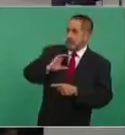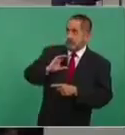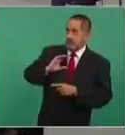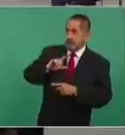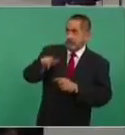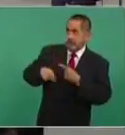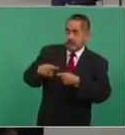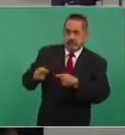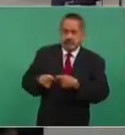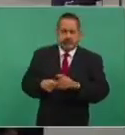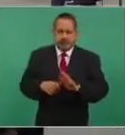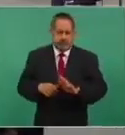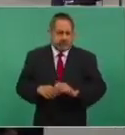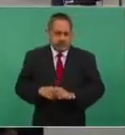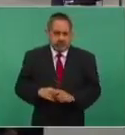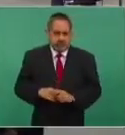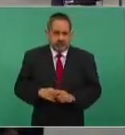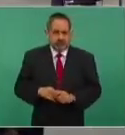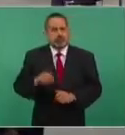¿Puedes ver la carta?